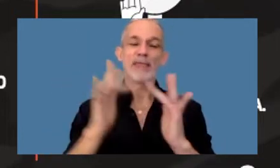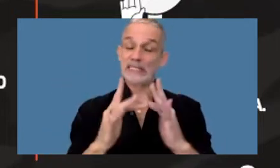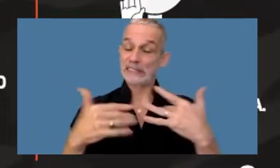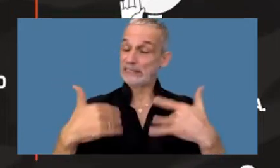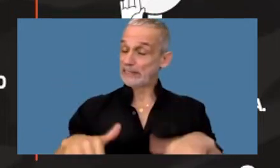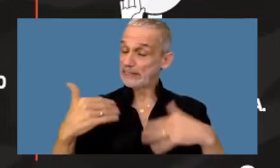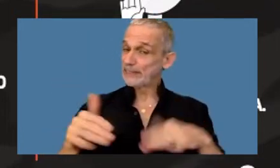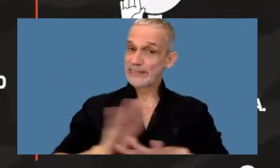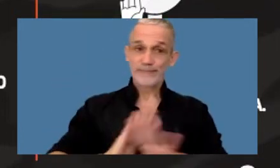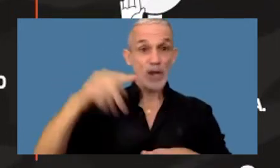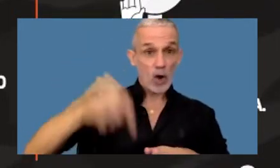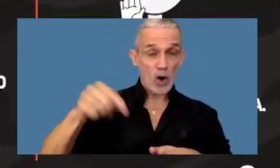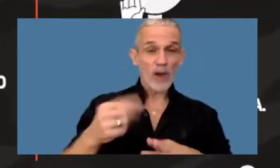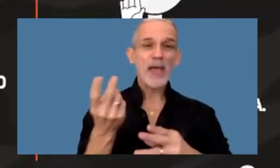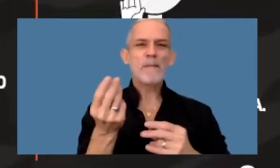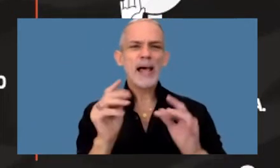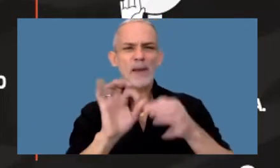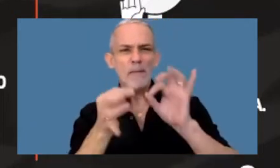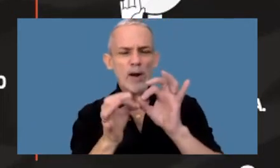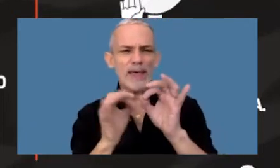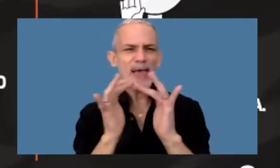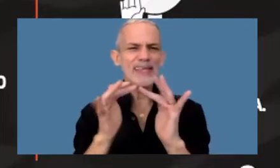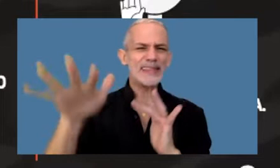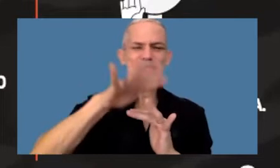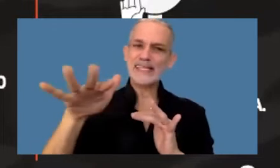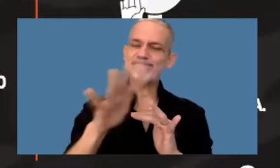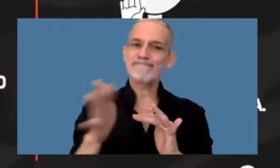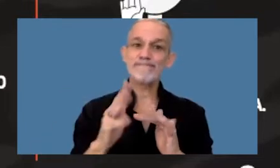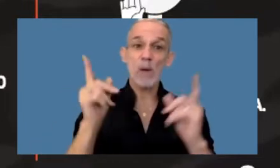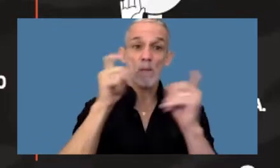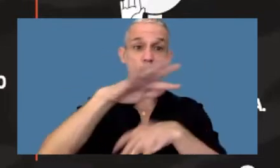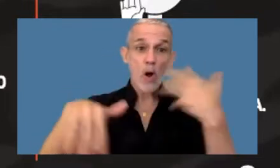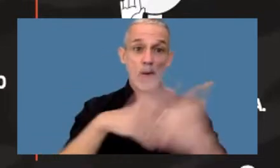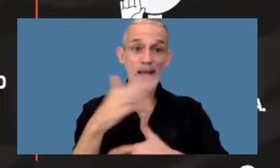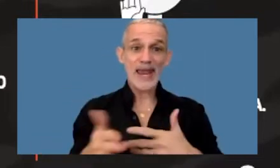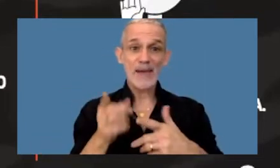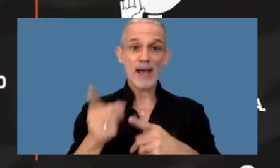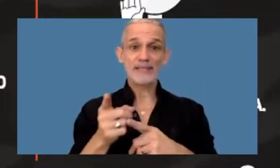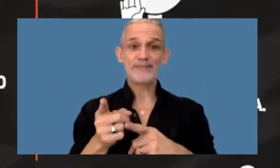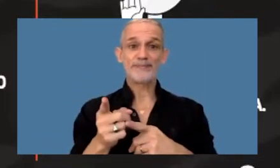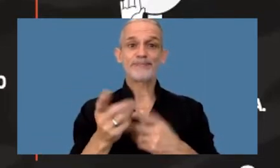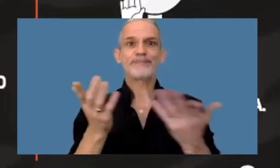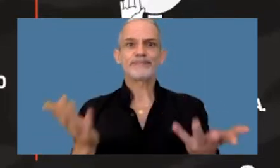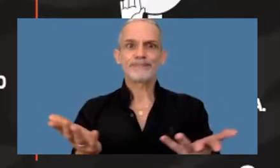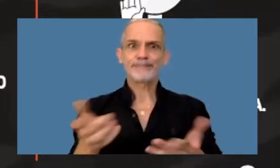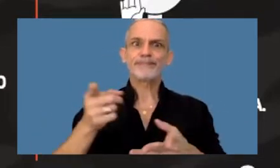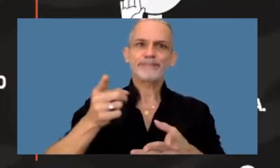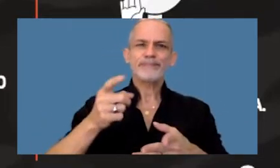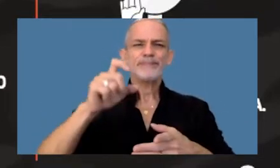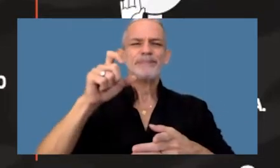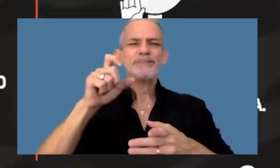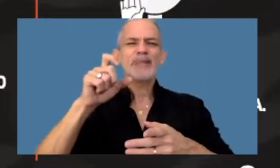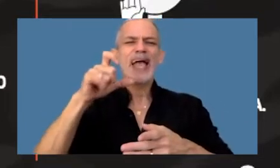cuestionadas hoy en el medio de un maremagnum de crisis lo que se llama la criptocrashing y que